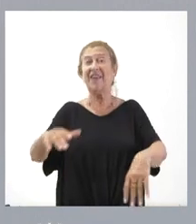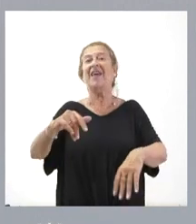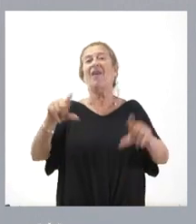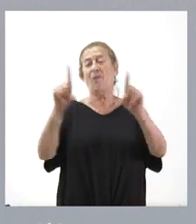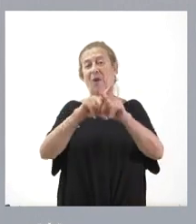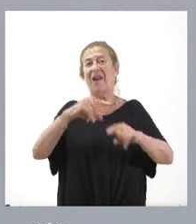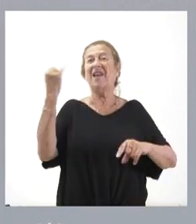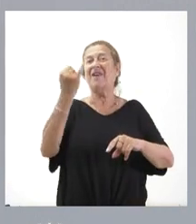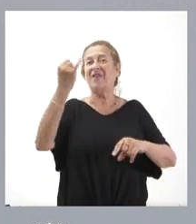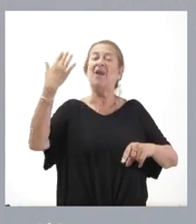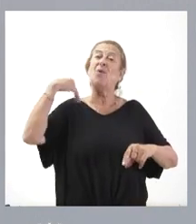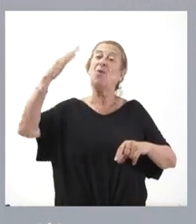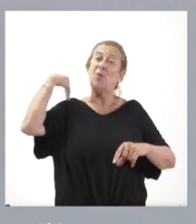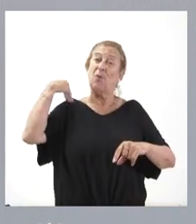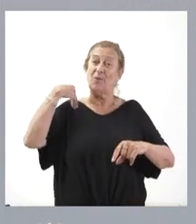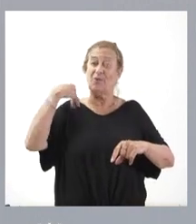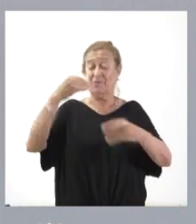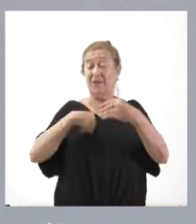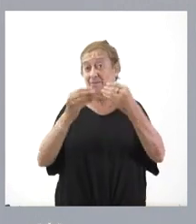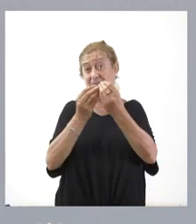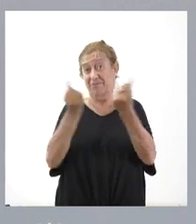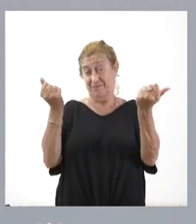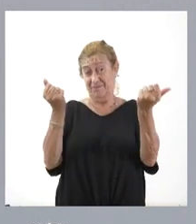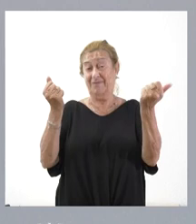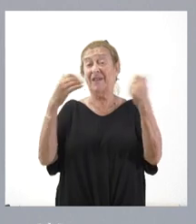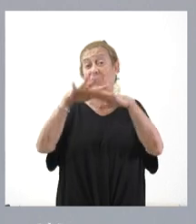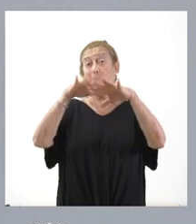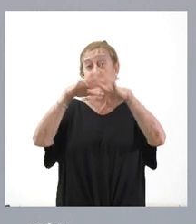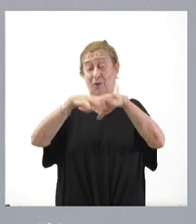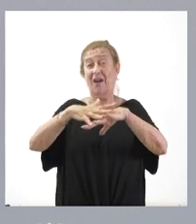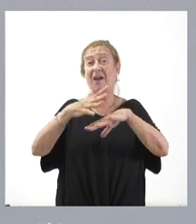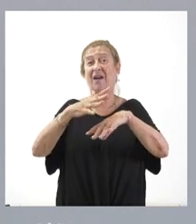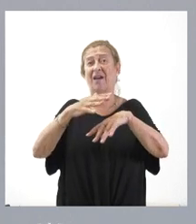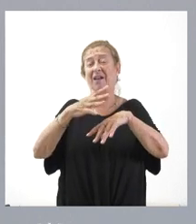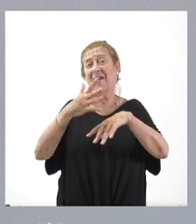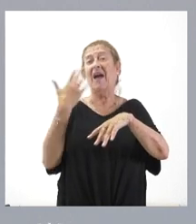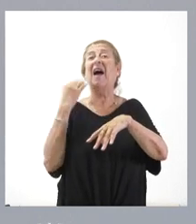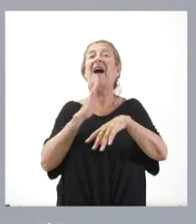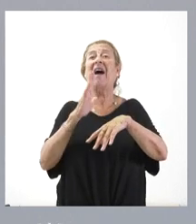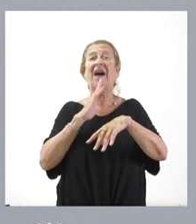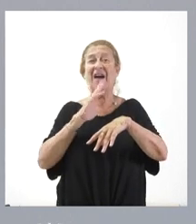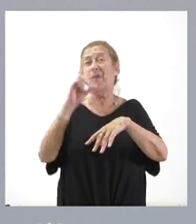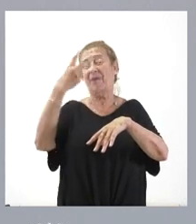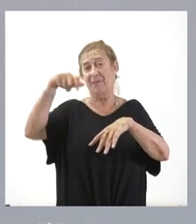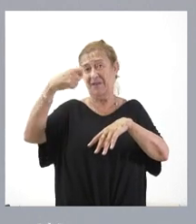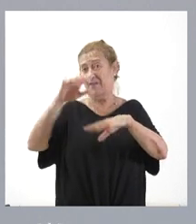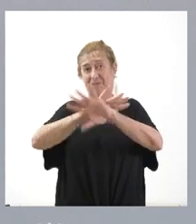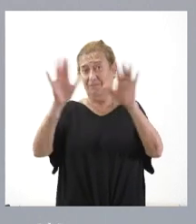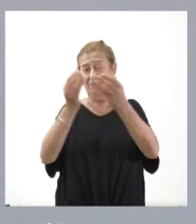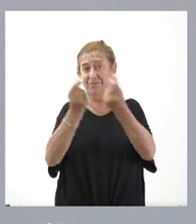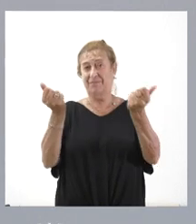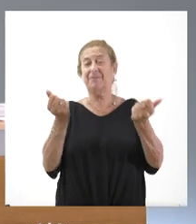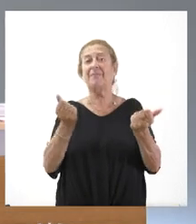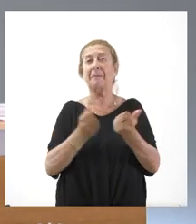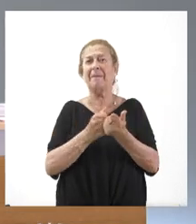cargos de la estructura que había. Desaparece la estructura de la vicepresidencia como tal. Sí,